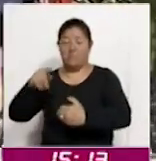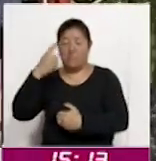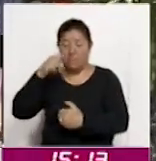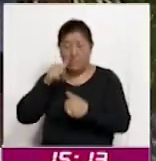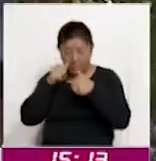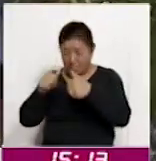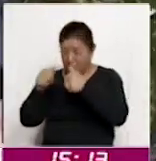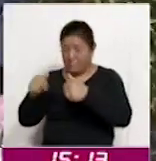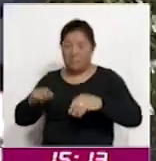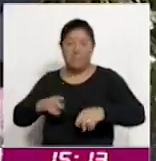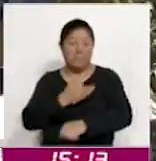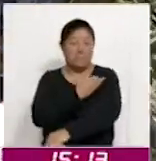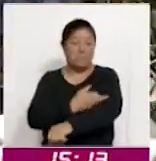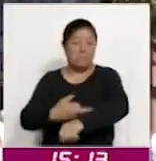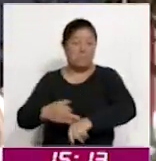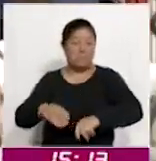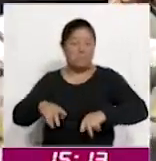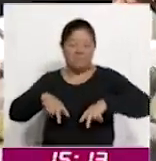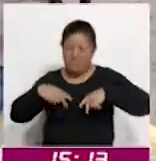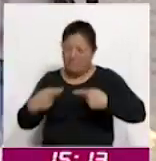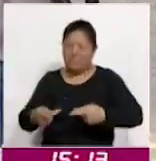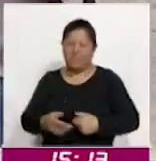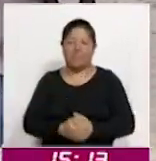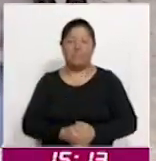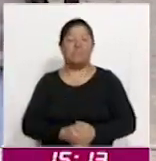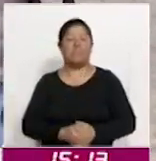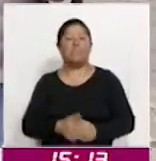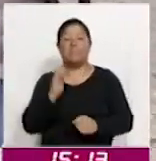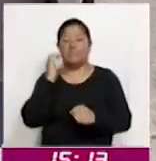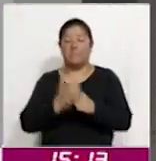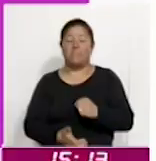afectadas. Hasta aquí se ve mi reporte, Jesús. Nos vemos en el estudio.